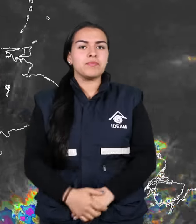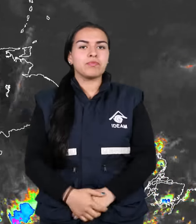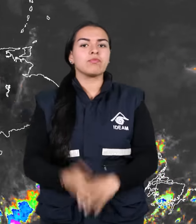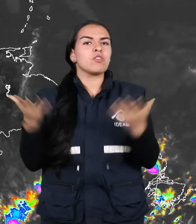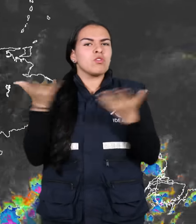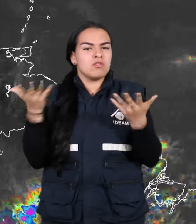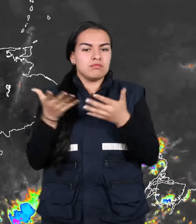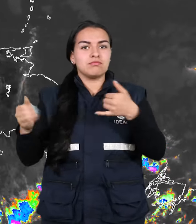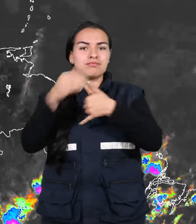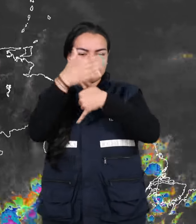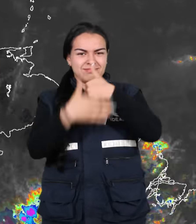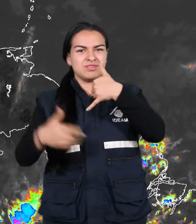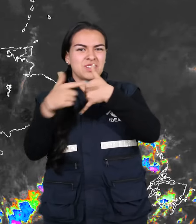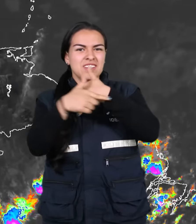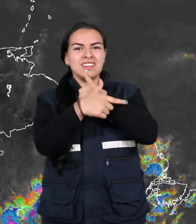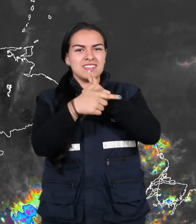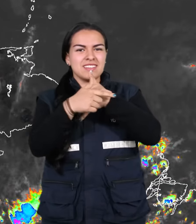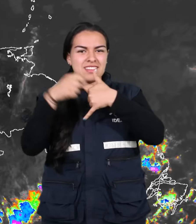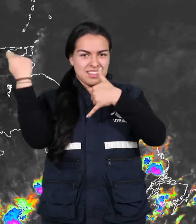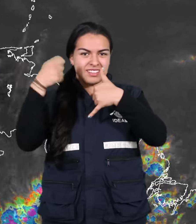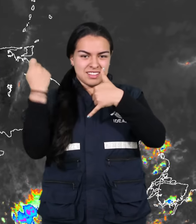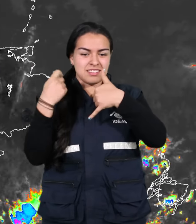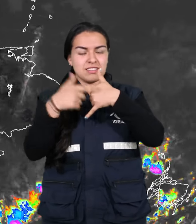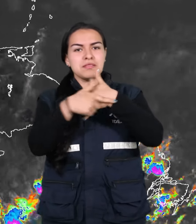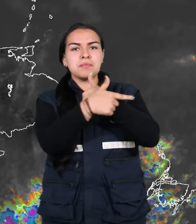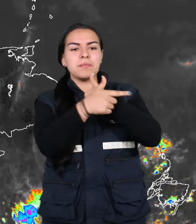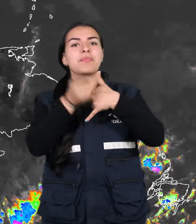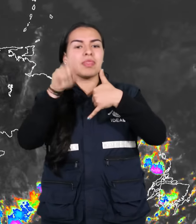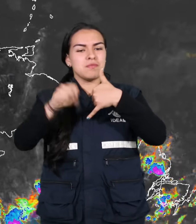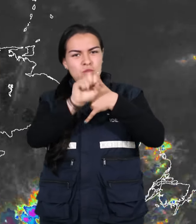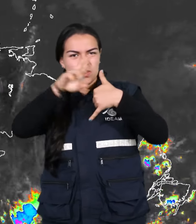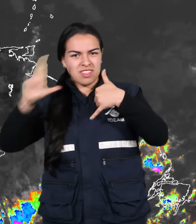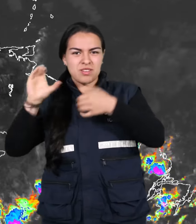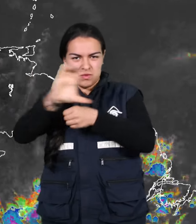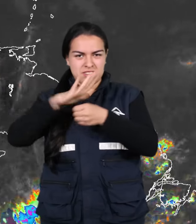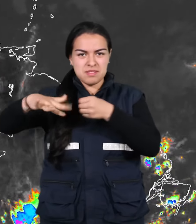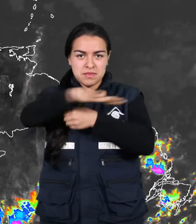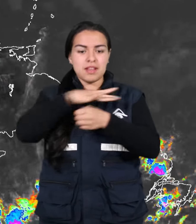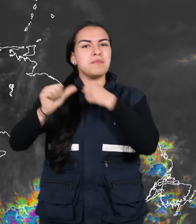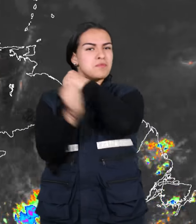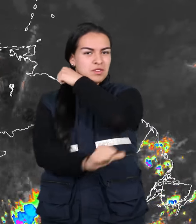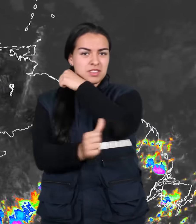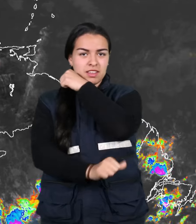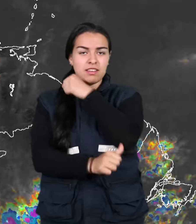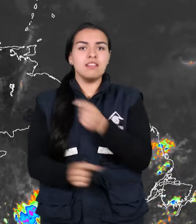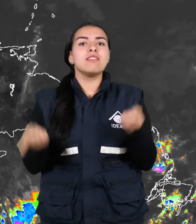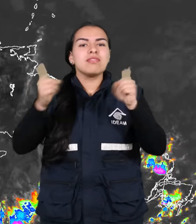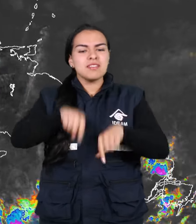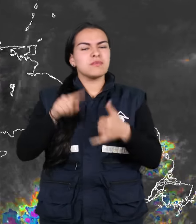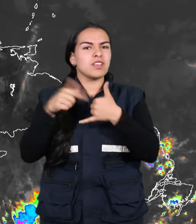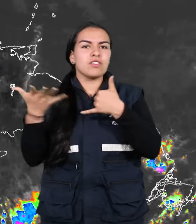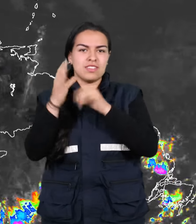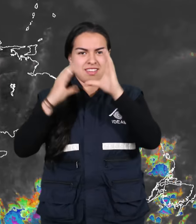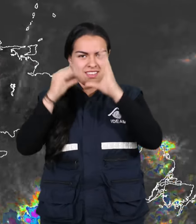sectores del sur de Casanare, norte de Meta, oriente de Cundinamarca y Boyacá y algunas áreas del occidente